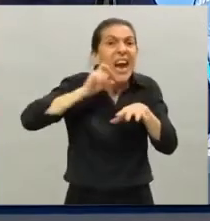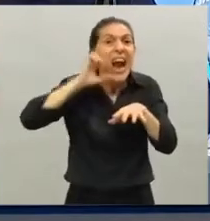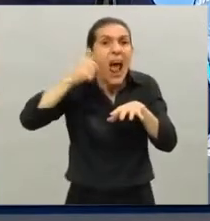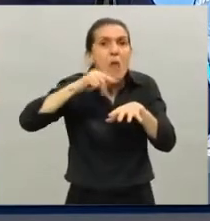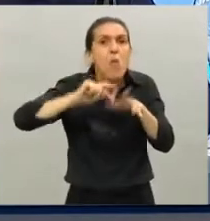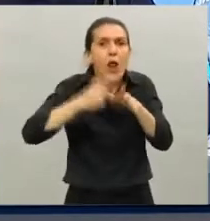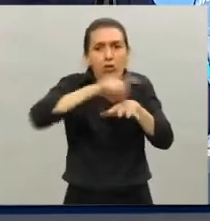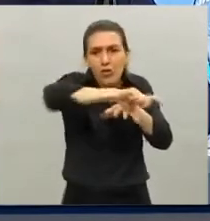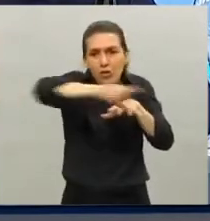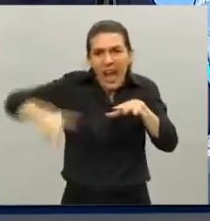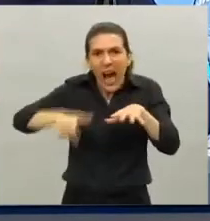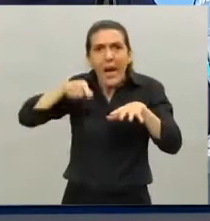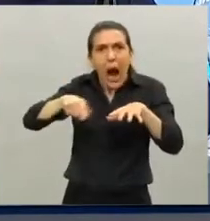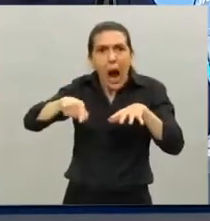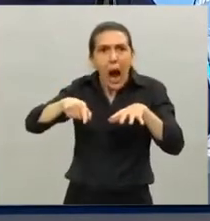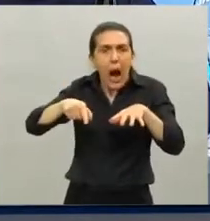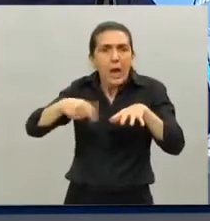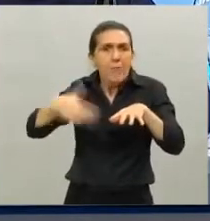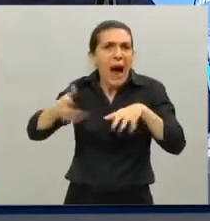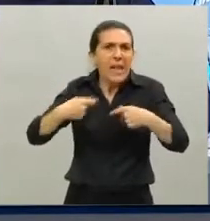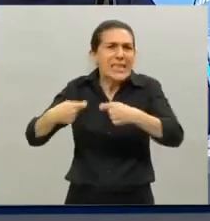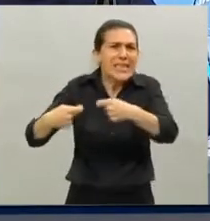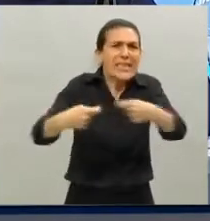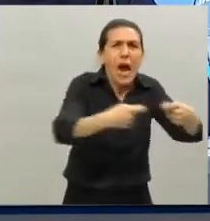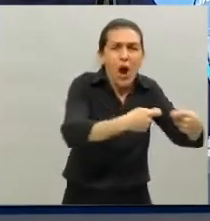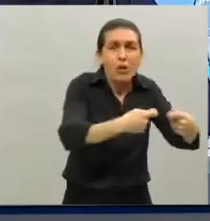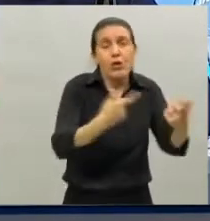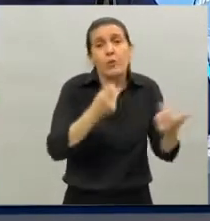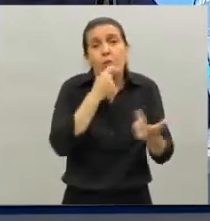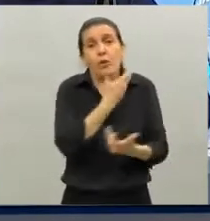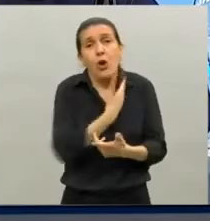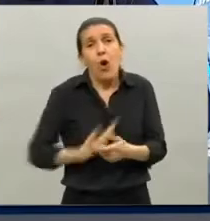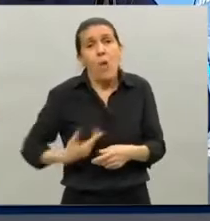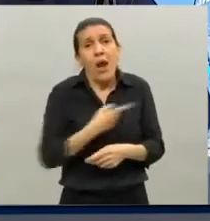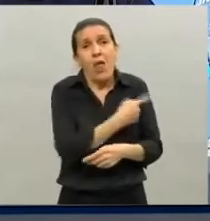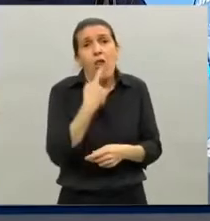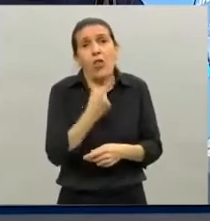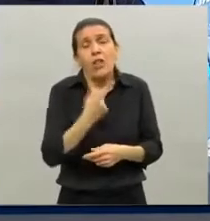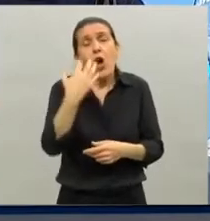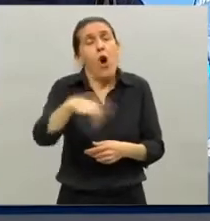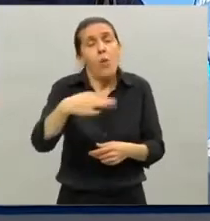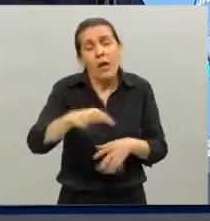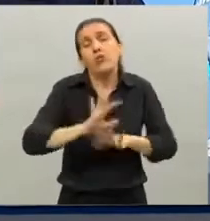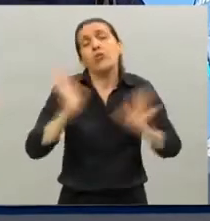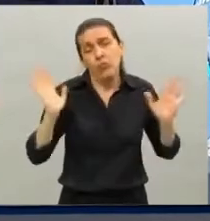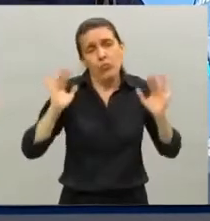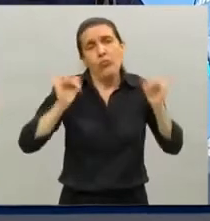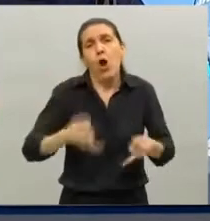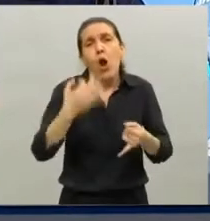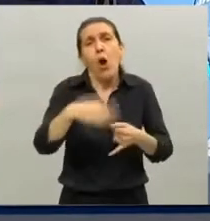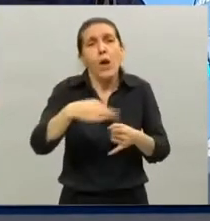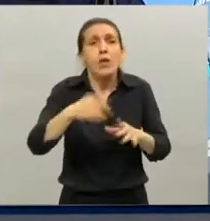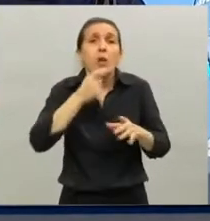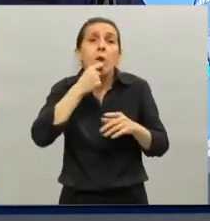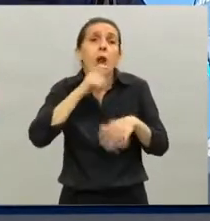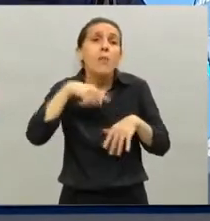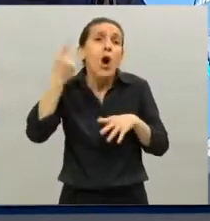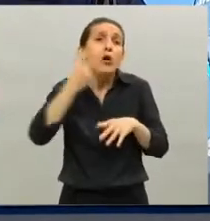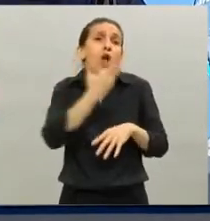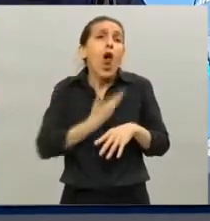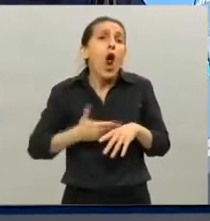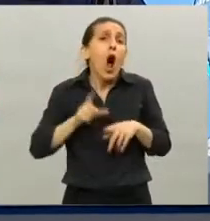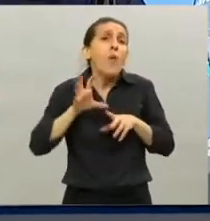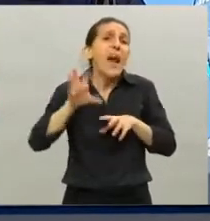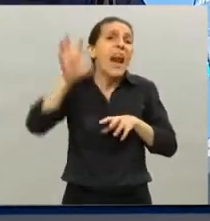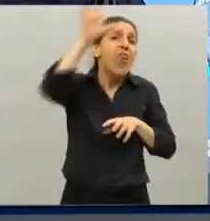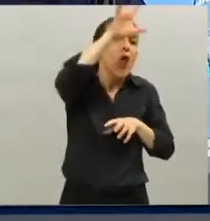entonces si el gobernador piensa que debe ser obligatoria para mí es obligatoria si el resto de los gobernadores